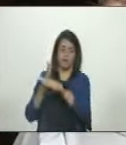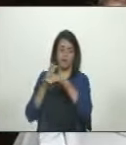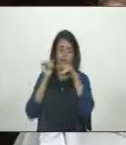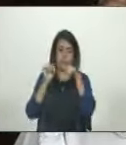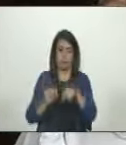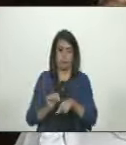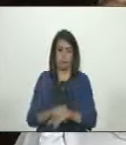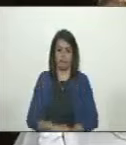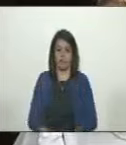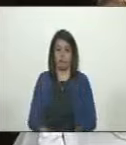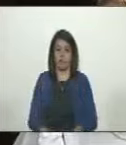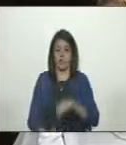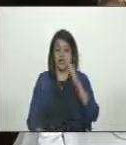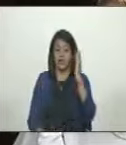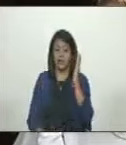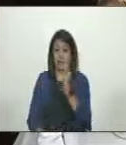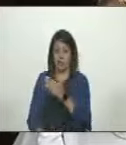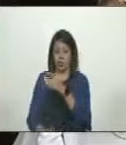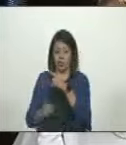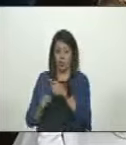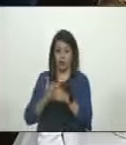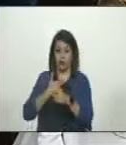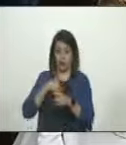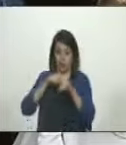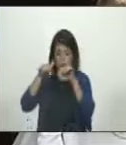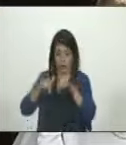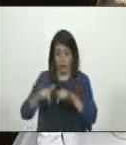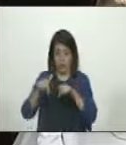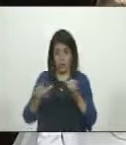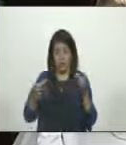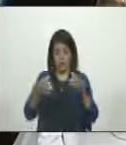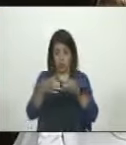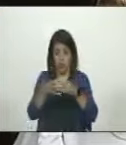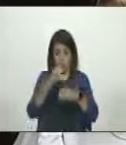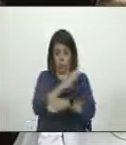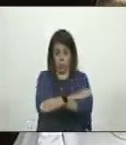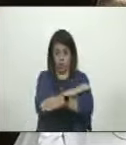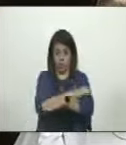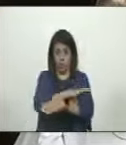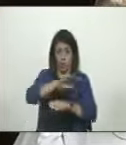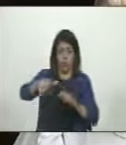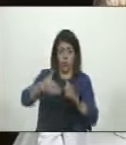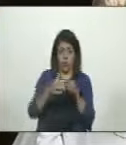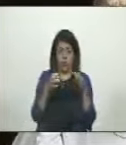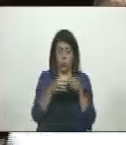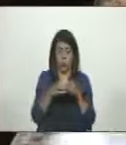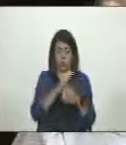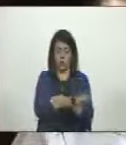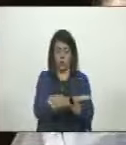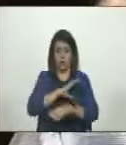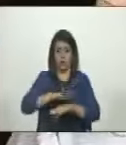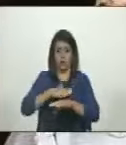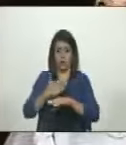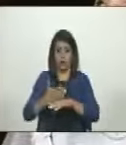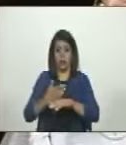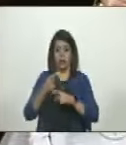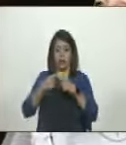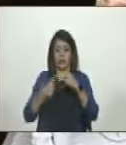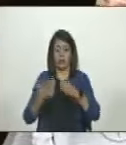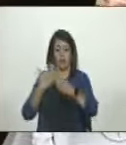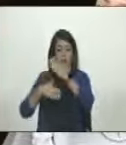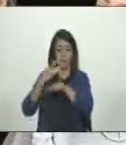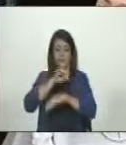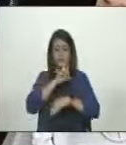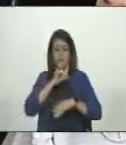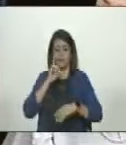a la sanciones. En esta fracción todos los que estamos aquí producto desde una cosa que en su momento